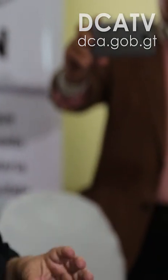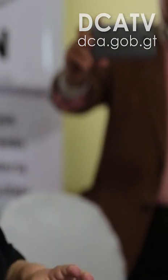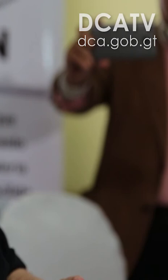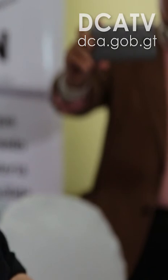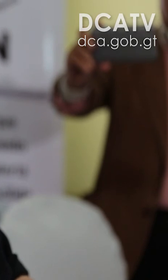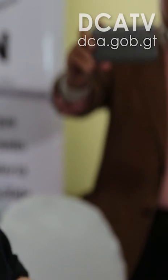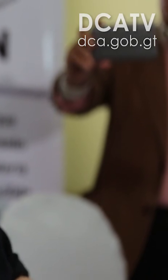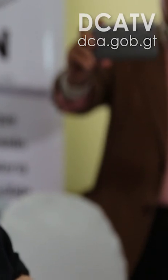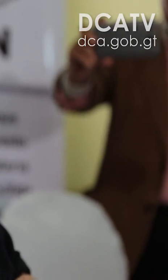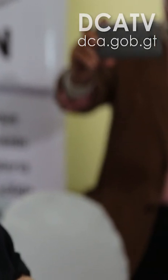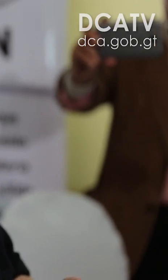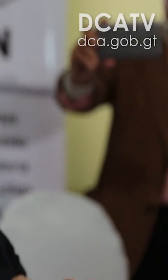pero ahí está el llamado para toda la población.